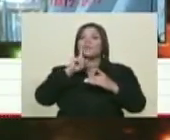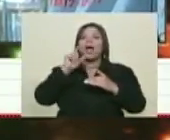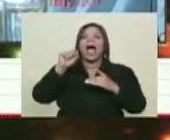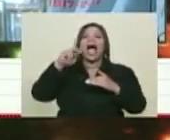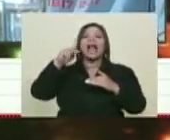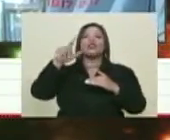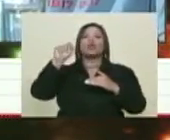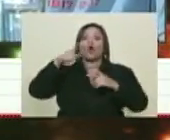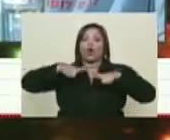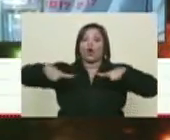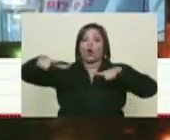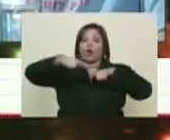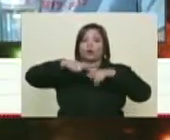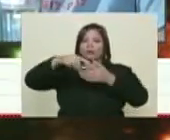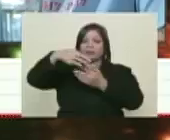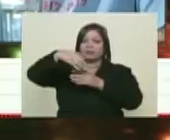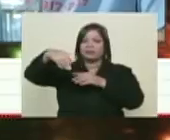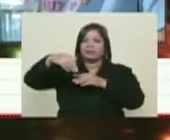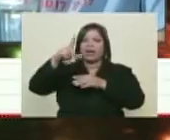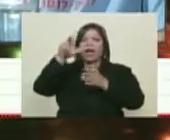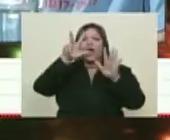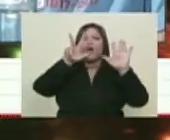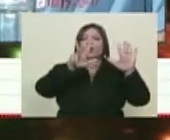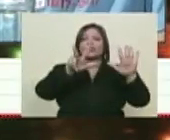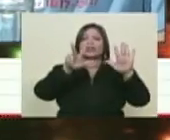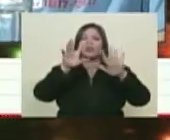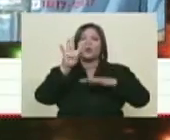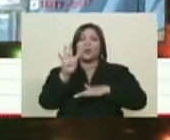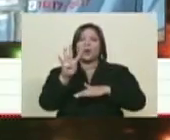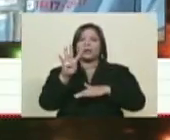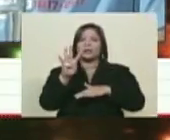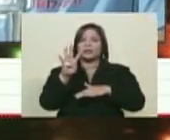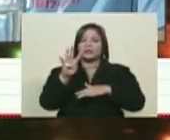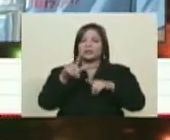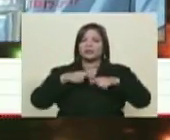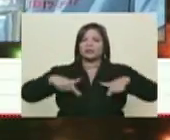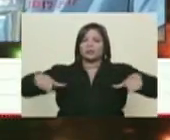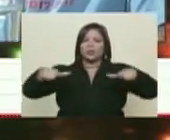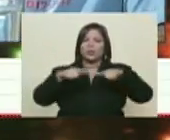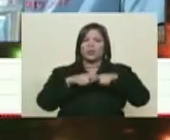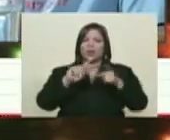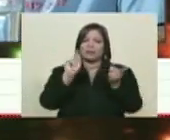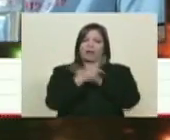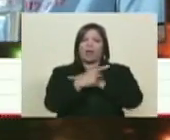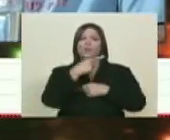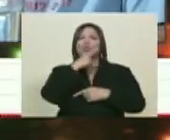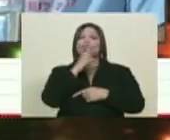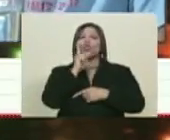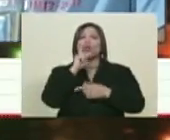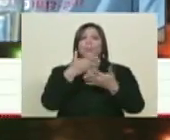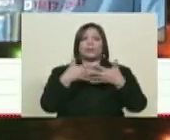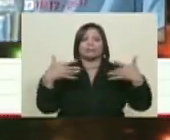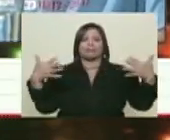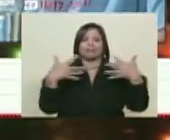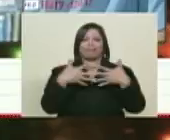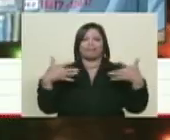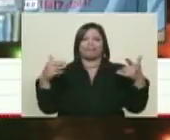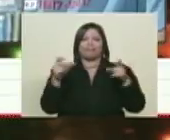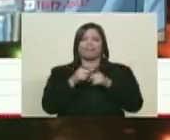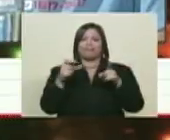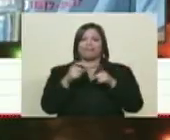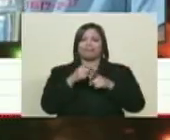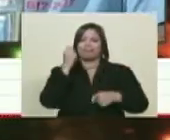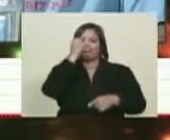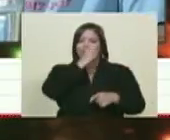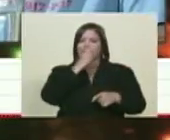esa región. A partir del año 84 se llama Burkina Faso, que en el lenguaje o en la lengua, en el idioma